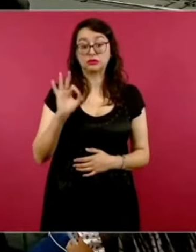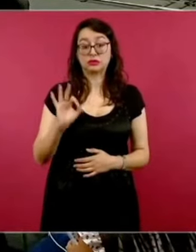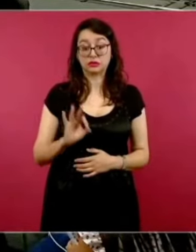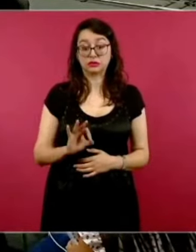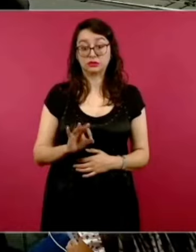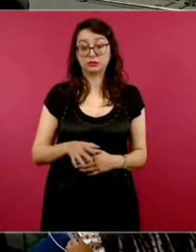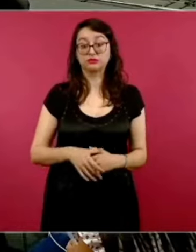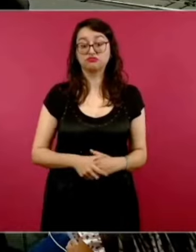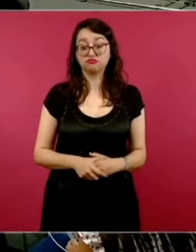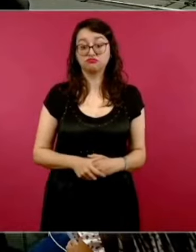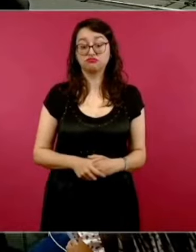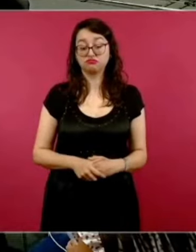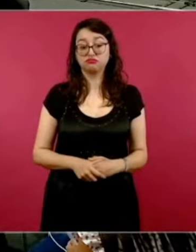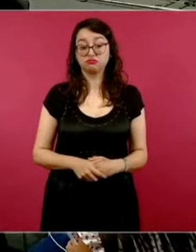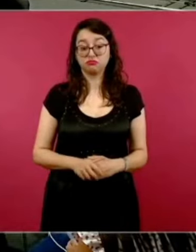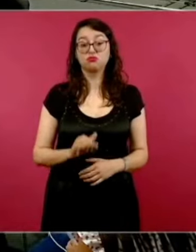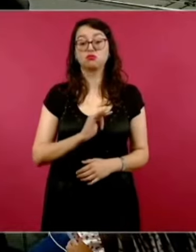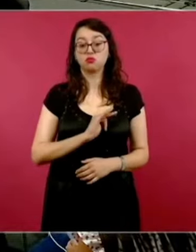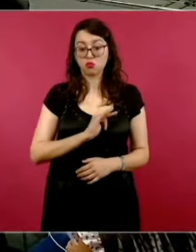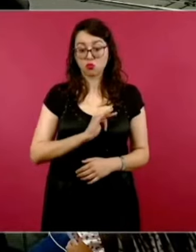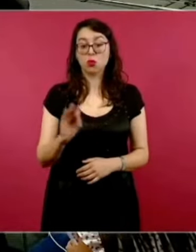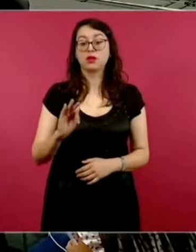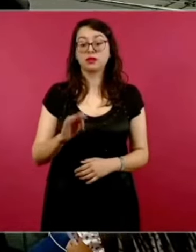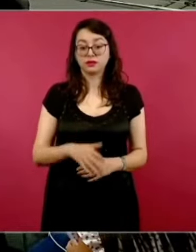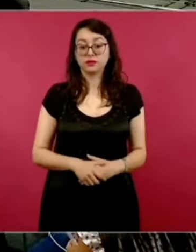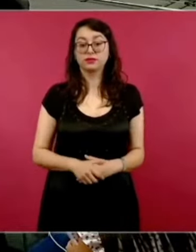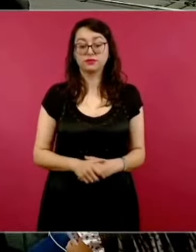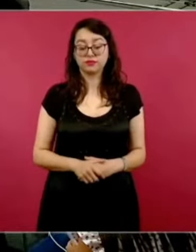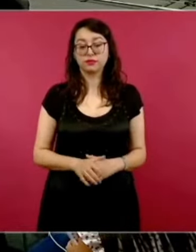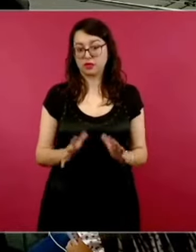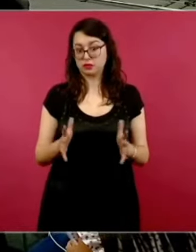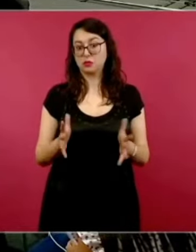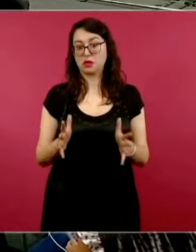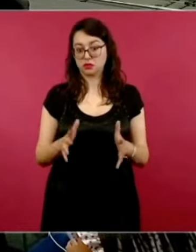sí puede, por ahí.